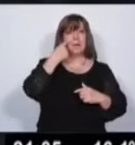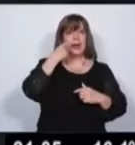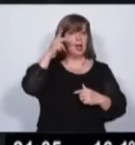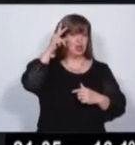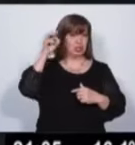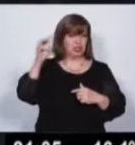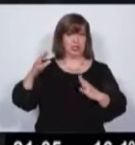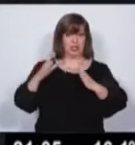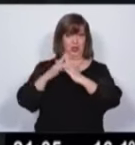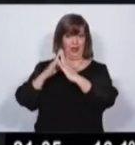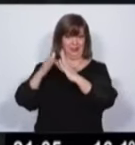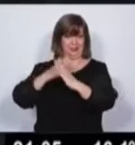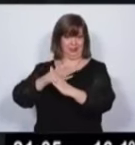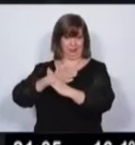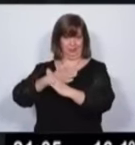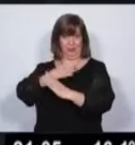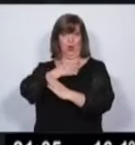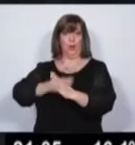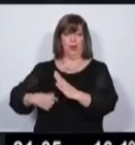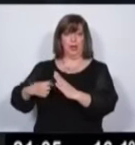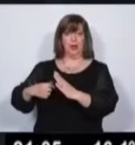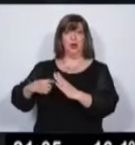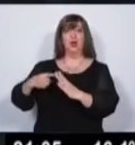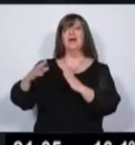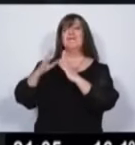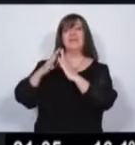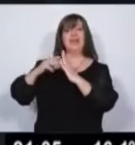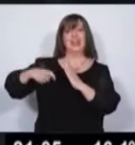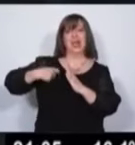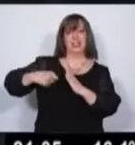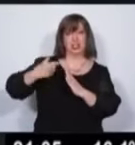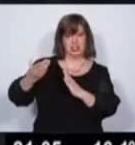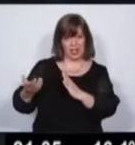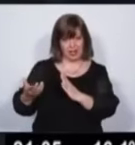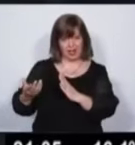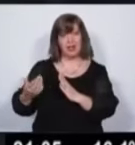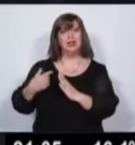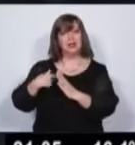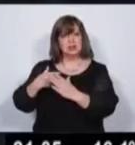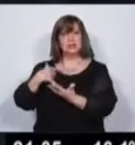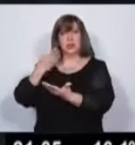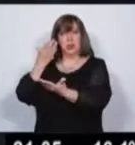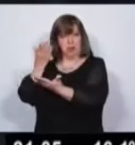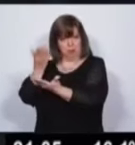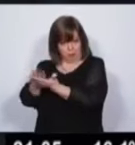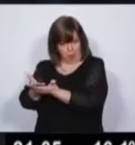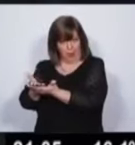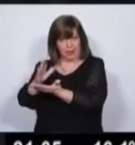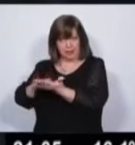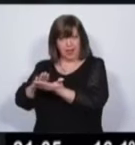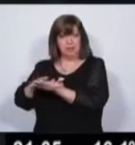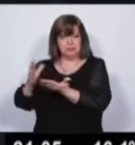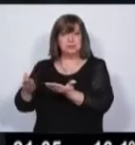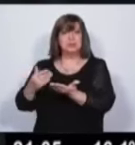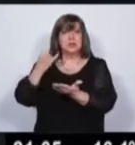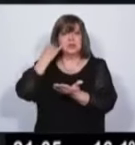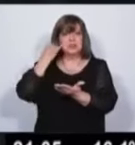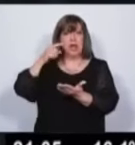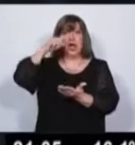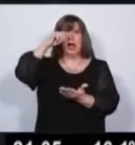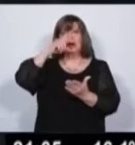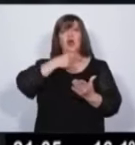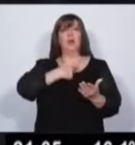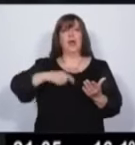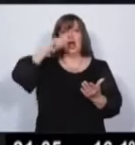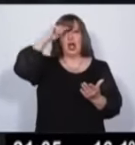De vivienda social. Yo propongo mantener eso y con mayor mérito en los últimos tiempos porque el gobierno nacional se retiró,